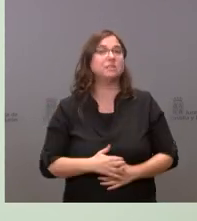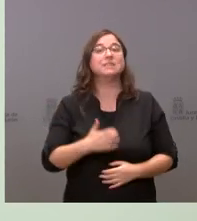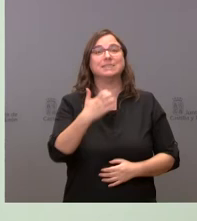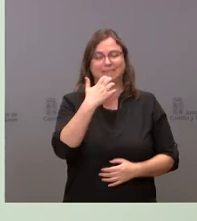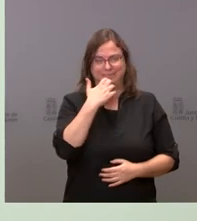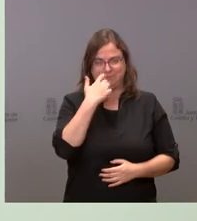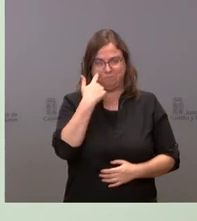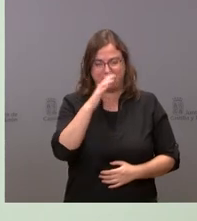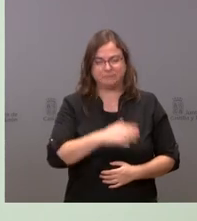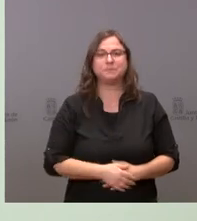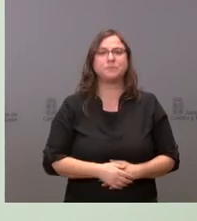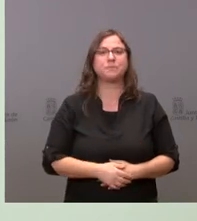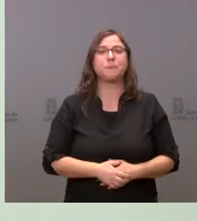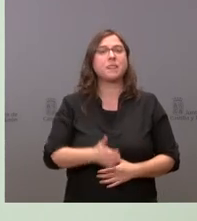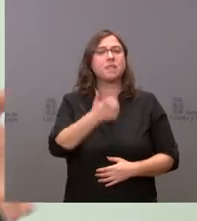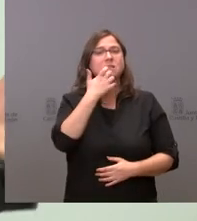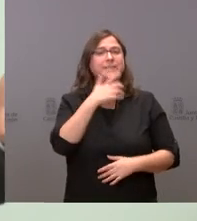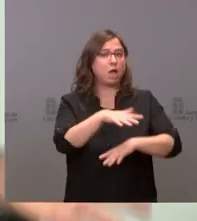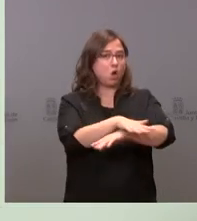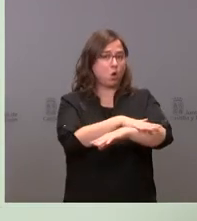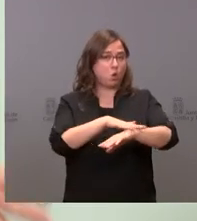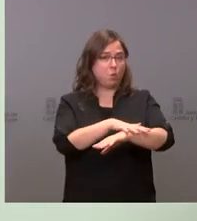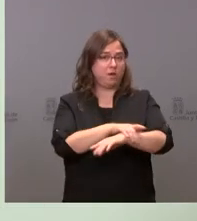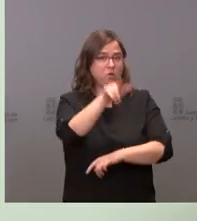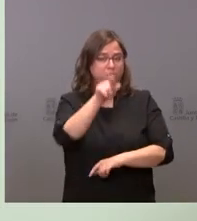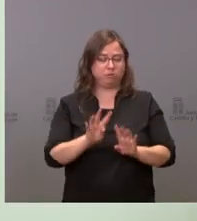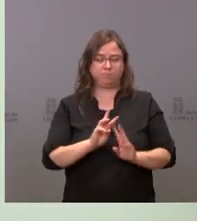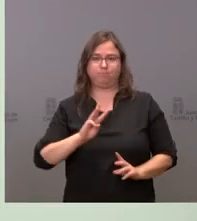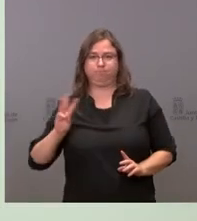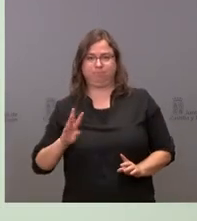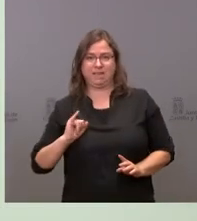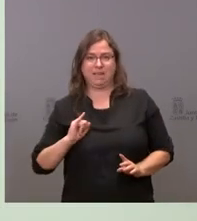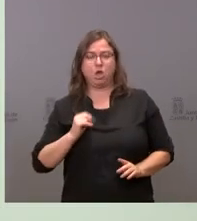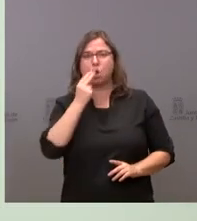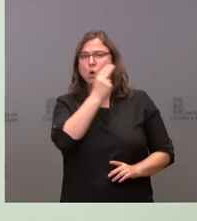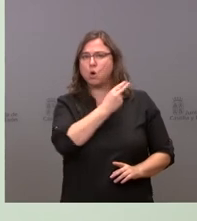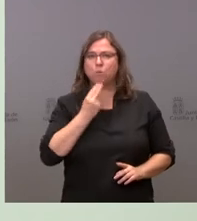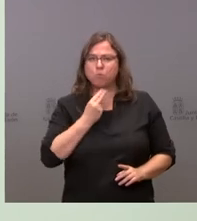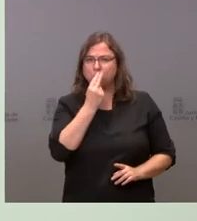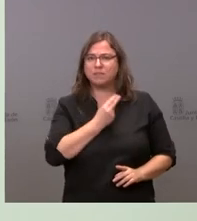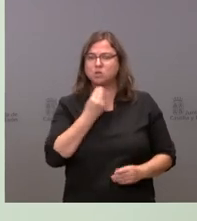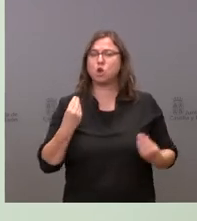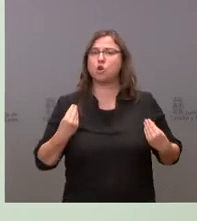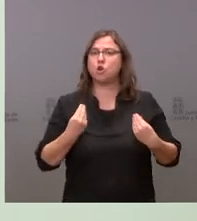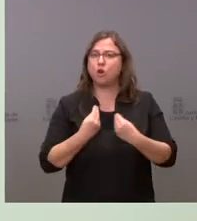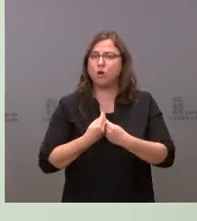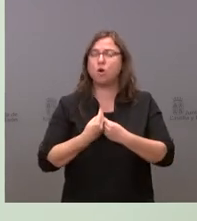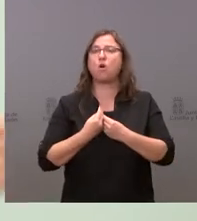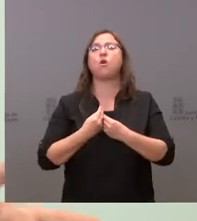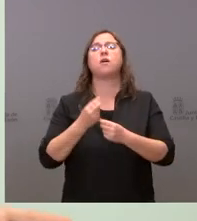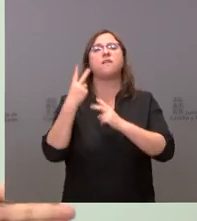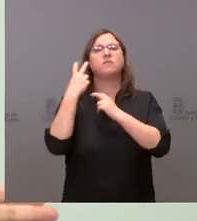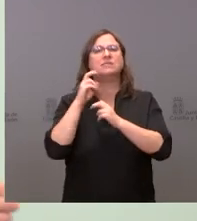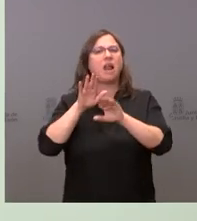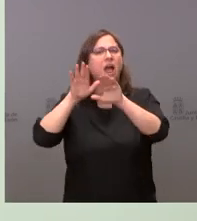un gobierno si hay unas personas que estamos aquí comprometidas con la fiscalidad favorable en favor de la provincia de Soria somos